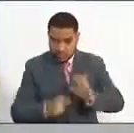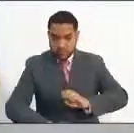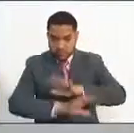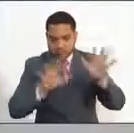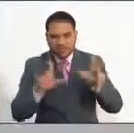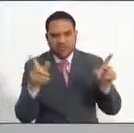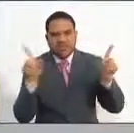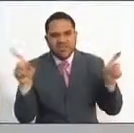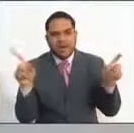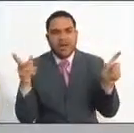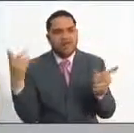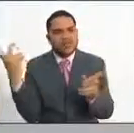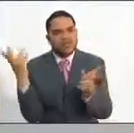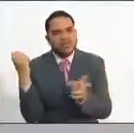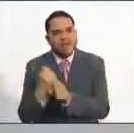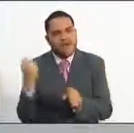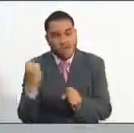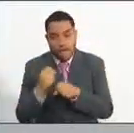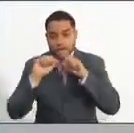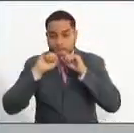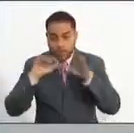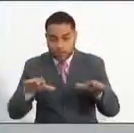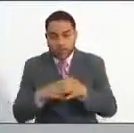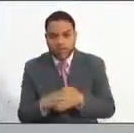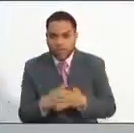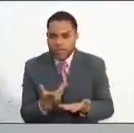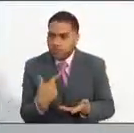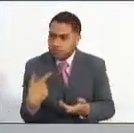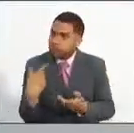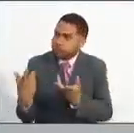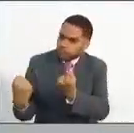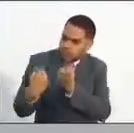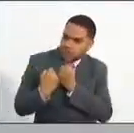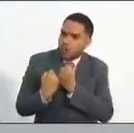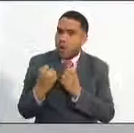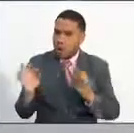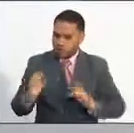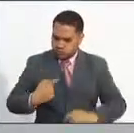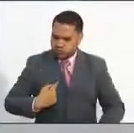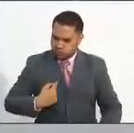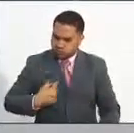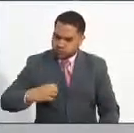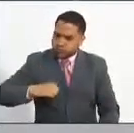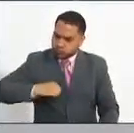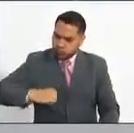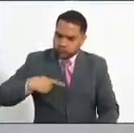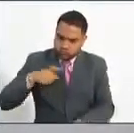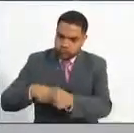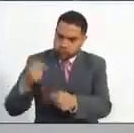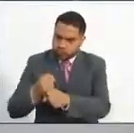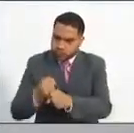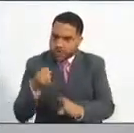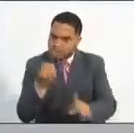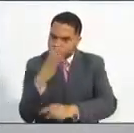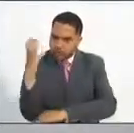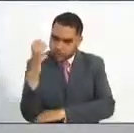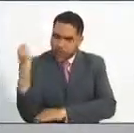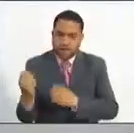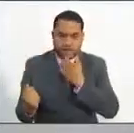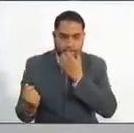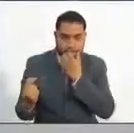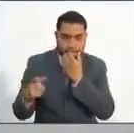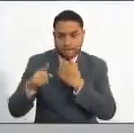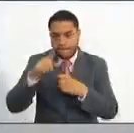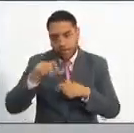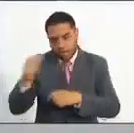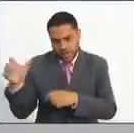convocatorias de empleo público por mérito y su impacto en nuestro país. Para resolver esos interrogantes creados en Bogotá y en muchas otras